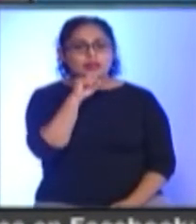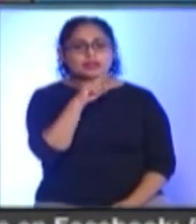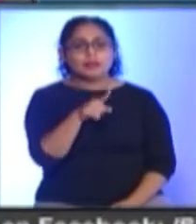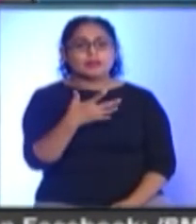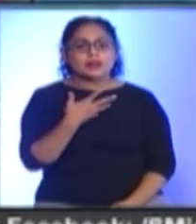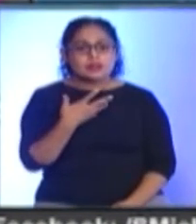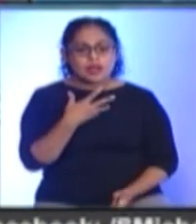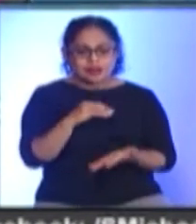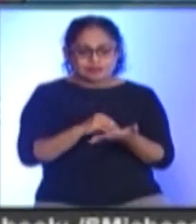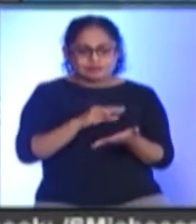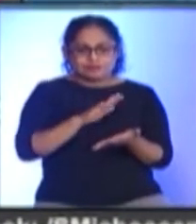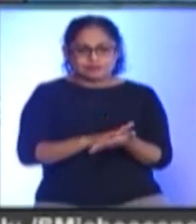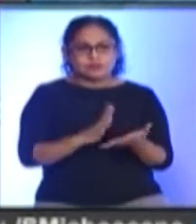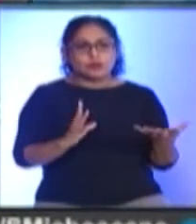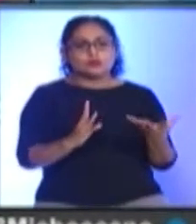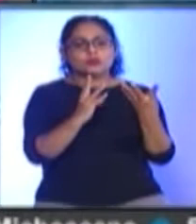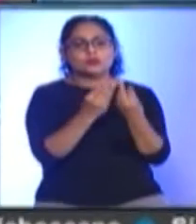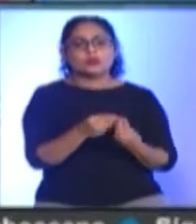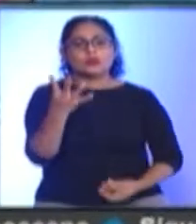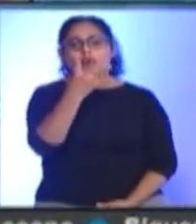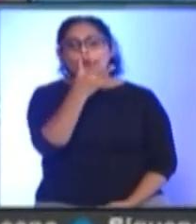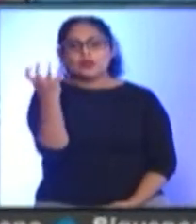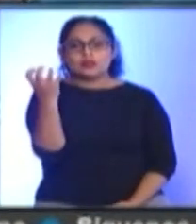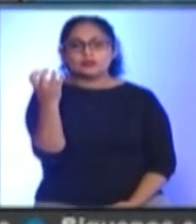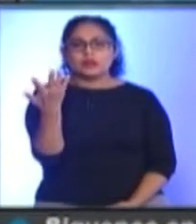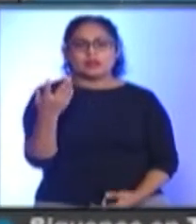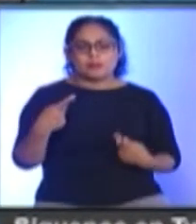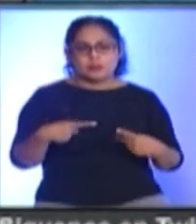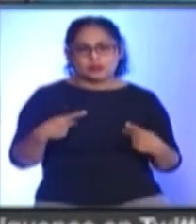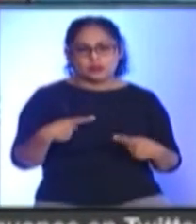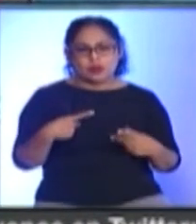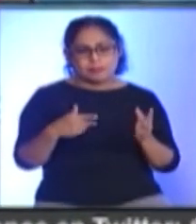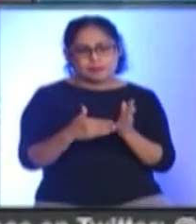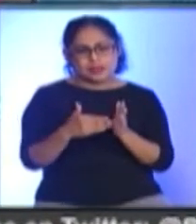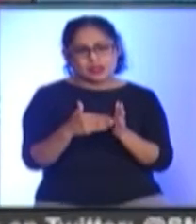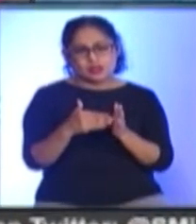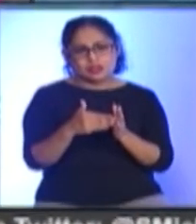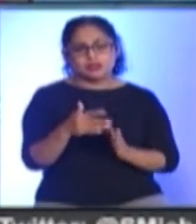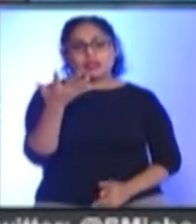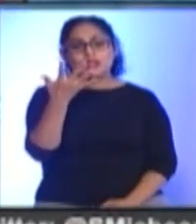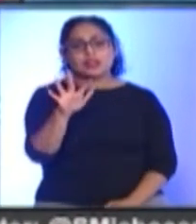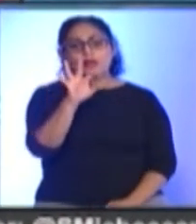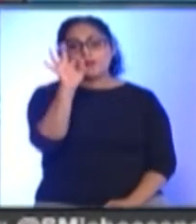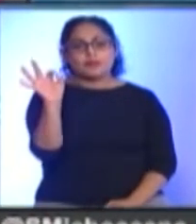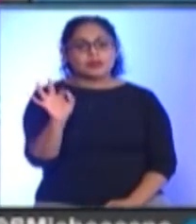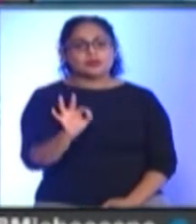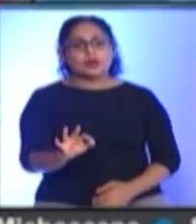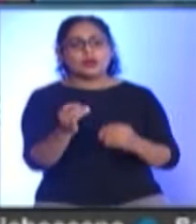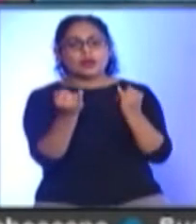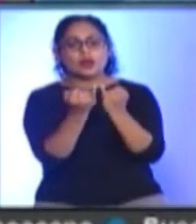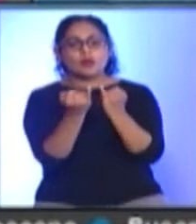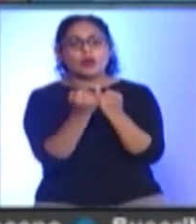Reportados Suman unos 4 o 7 millones De personas El 10% Equivalente A los que